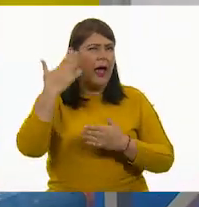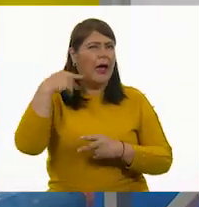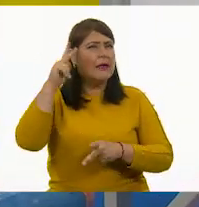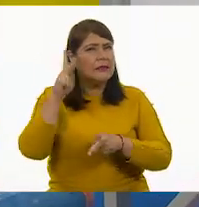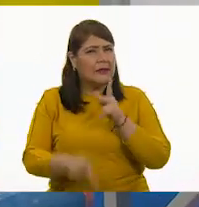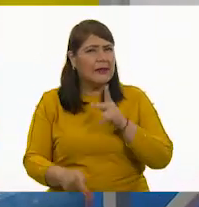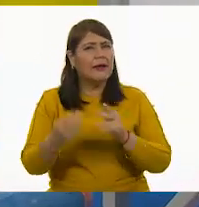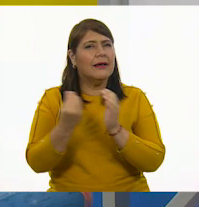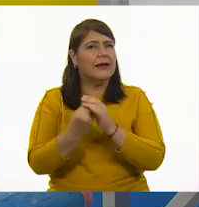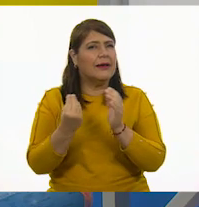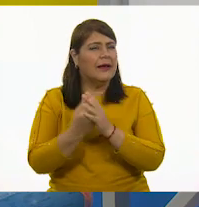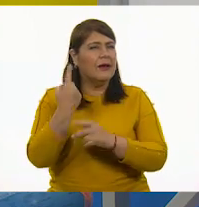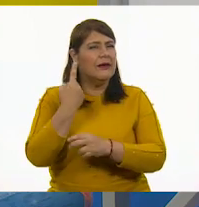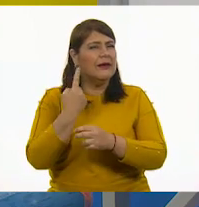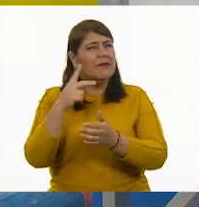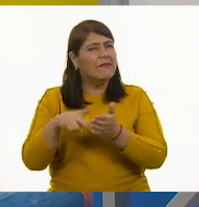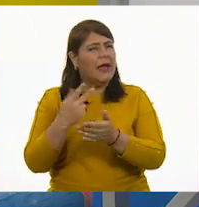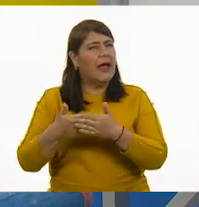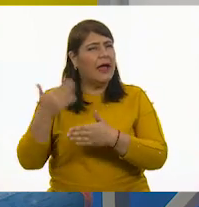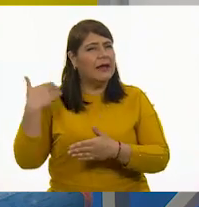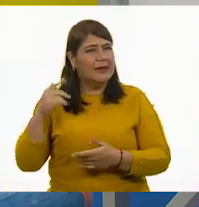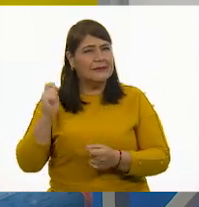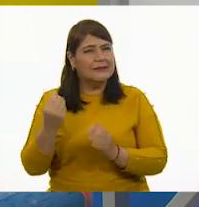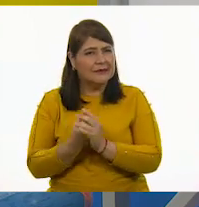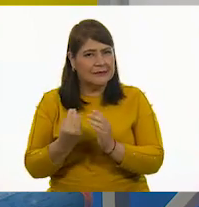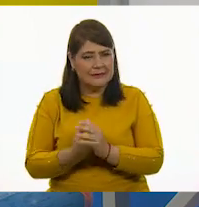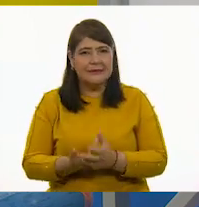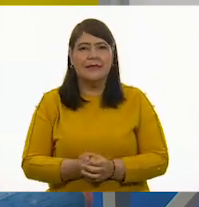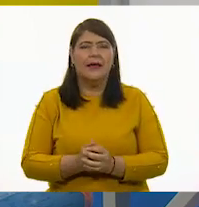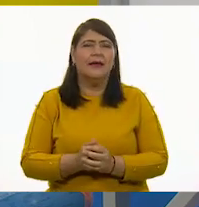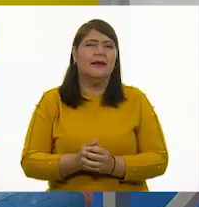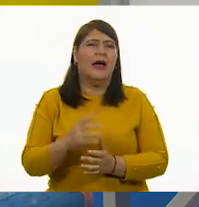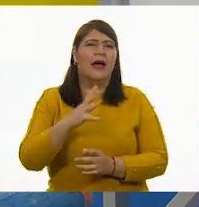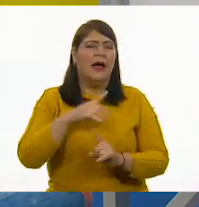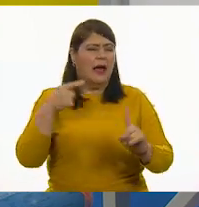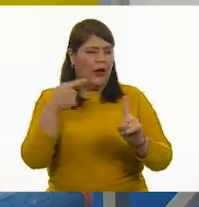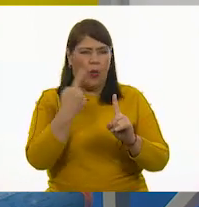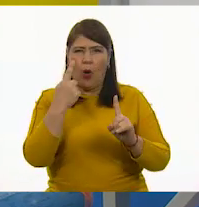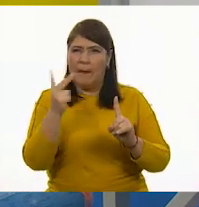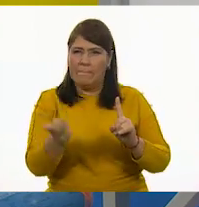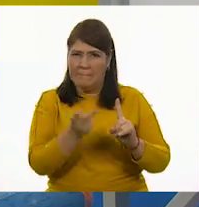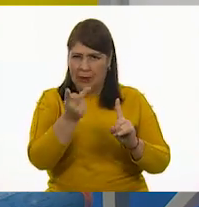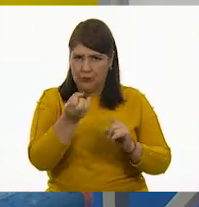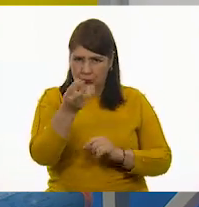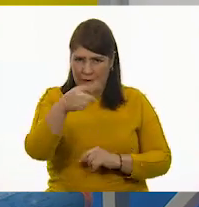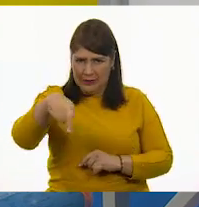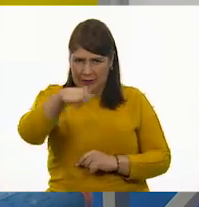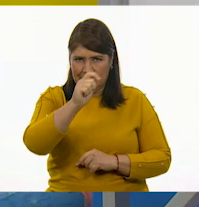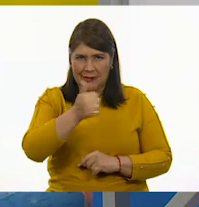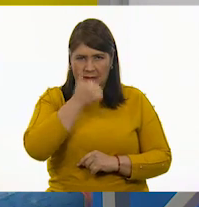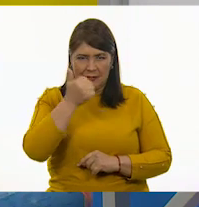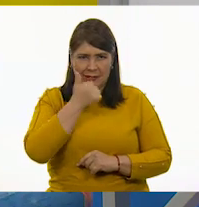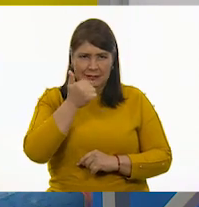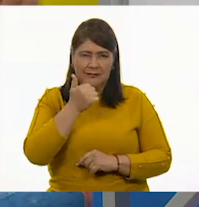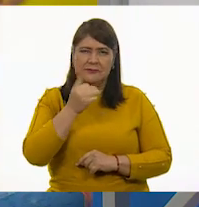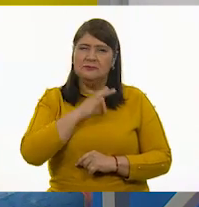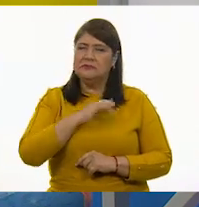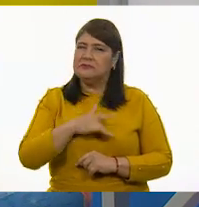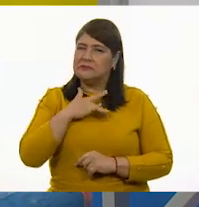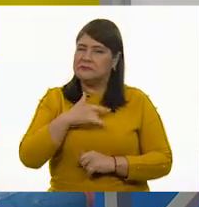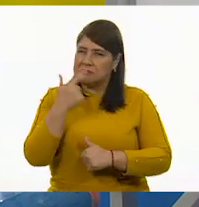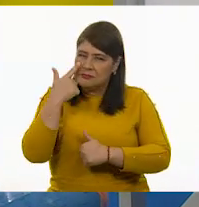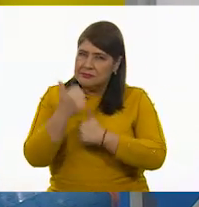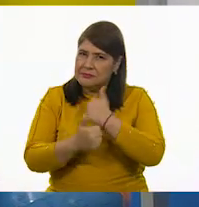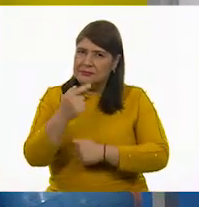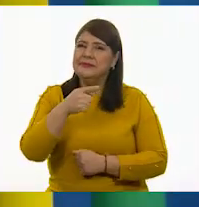pasada. Sí, creo que hay una pregunta a nuestros alumnos en casa. Que les di una pista, ¿verdad? Que ya les diste